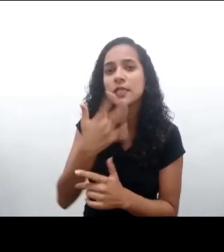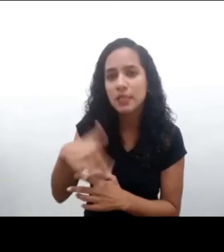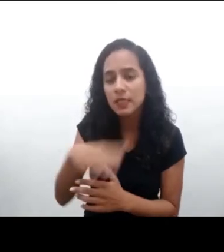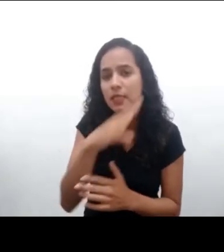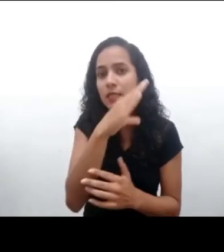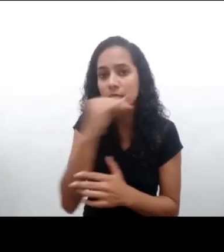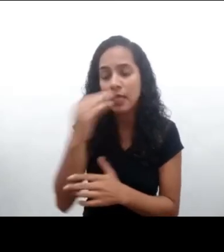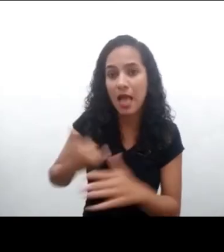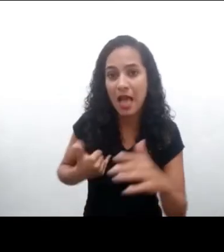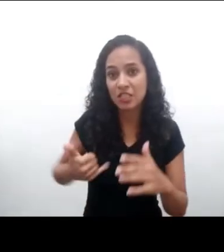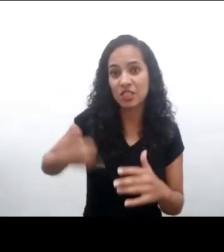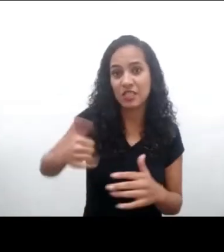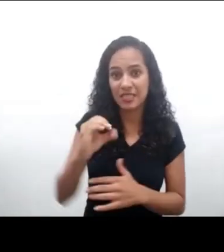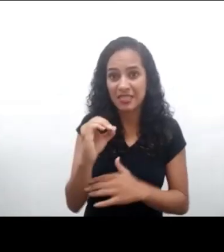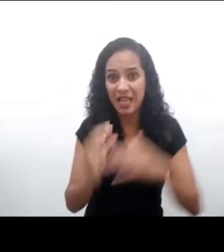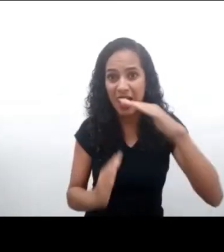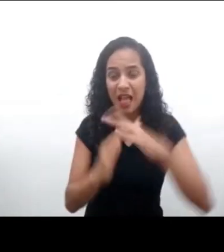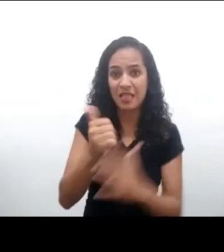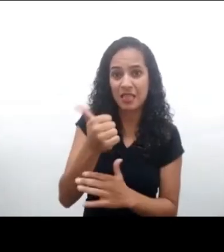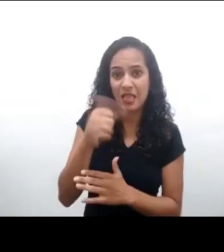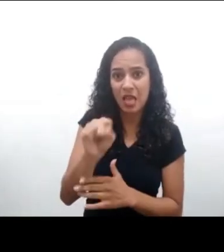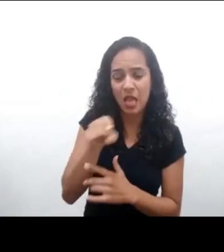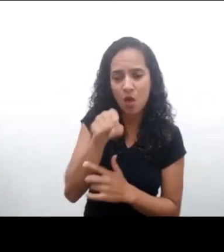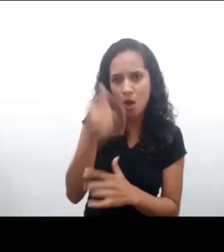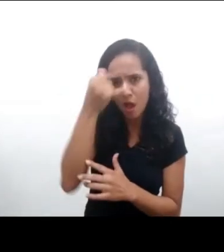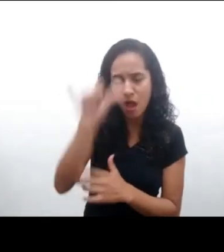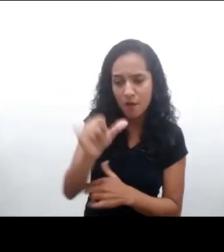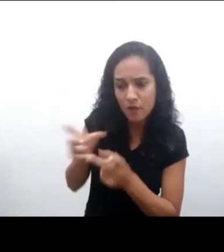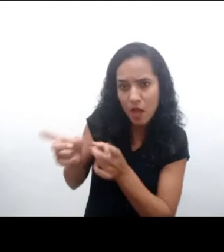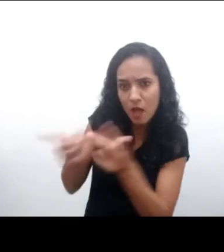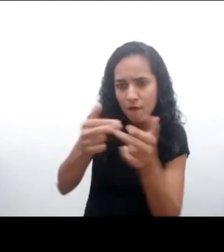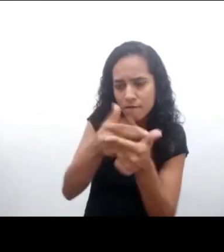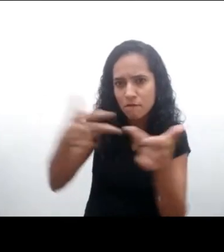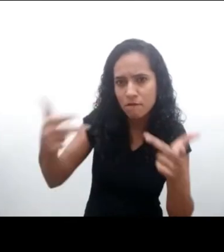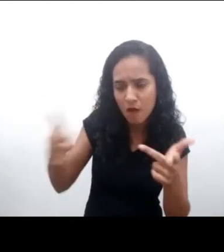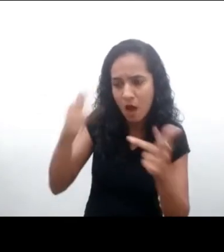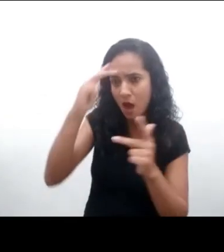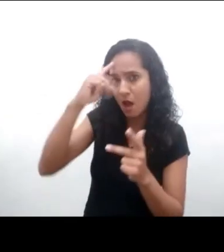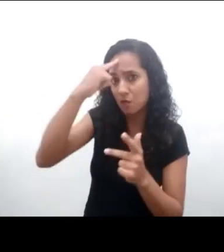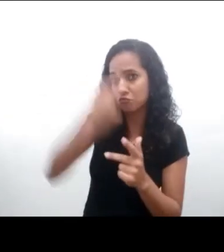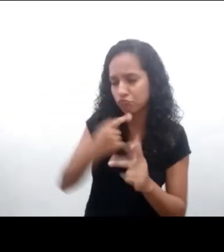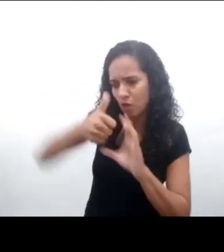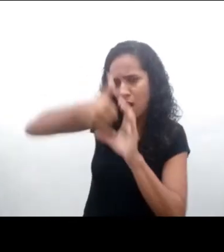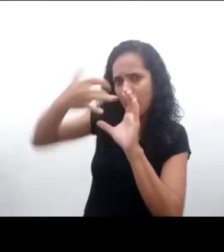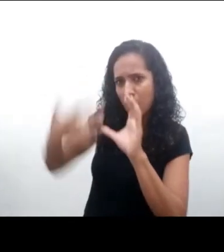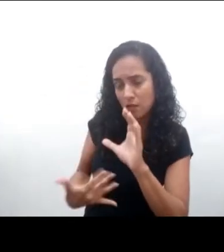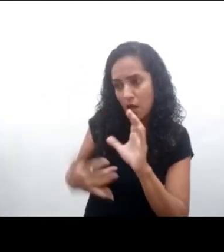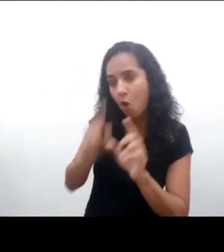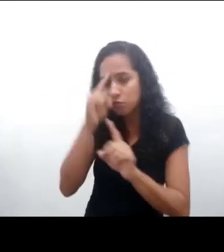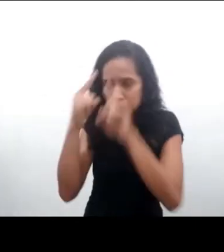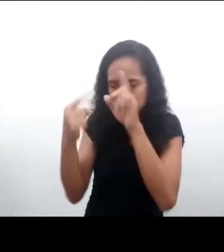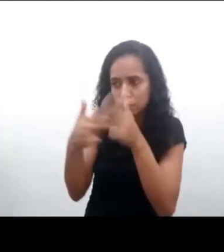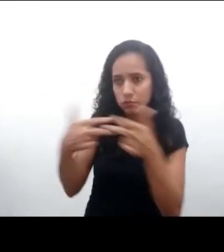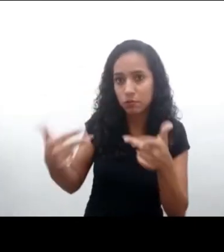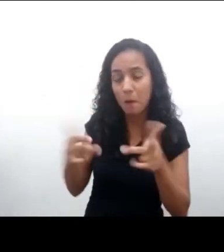segmentación de niños y adolescentes de 0 a 18 años para fines comerciales con base en los registros digitales de sus características reales o